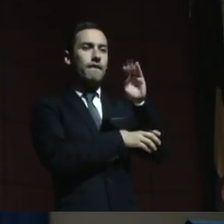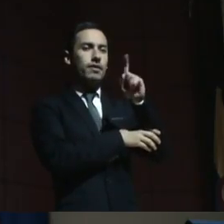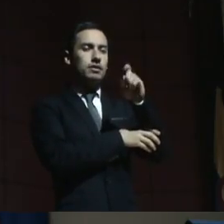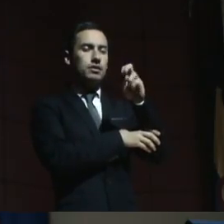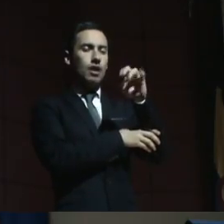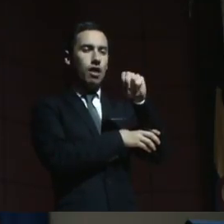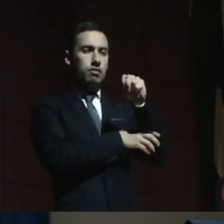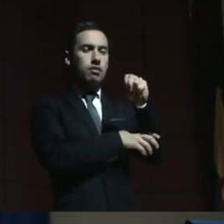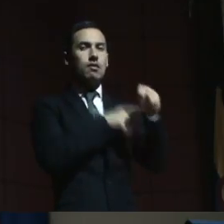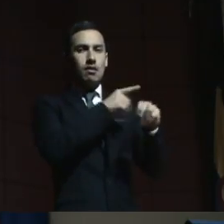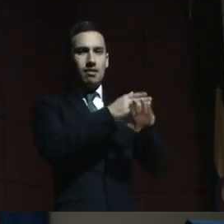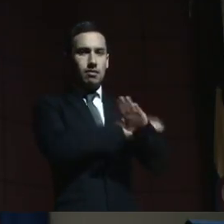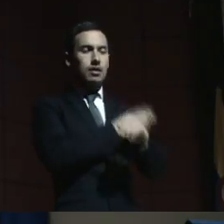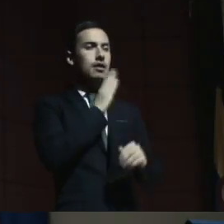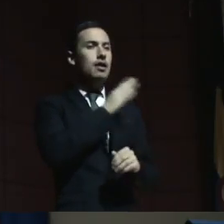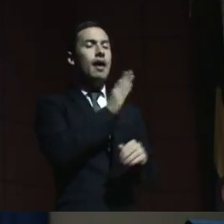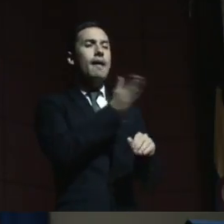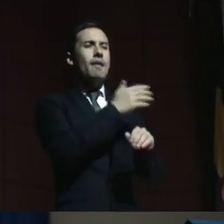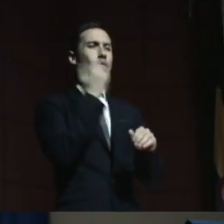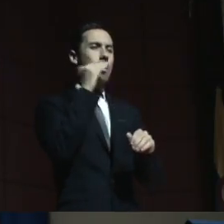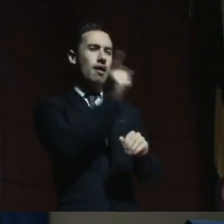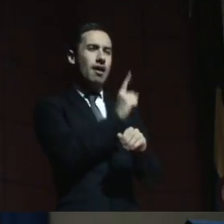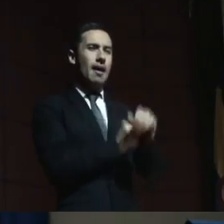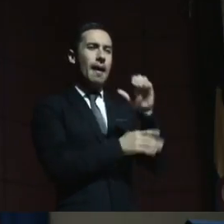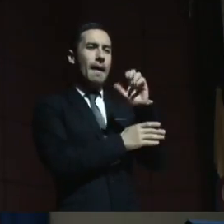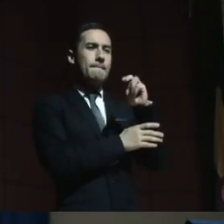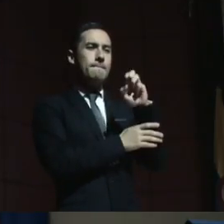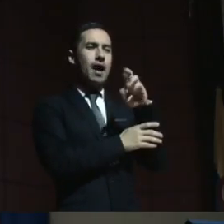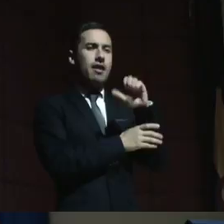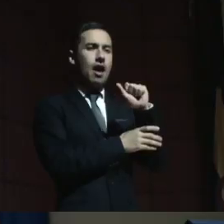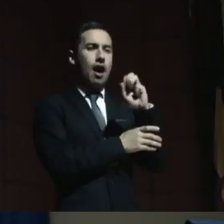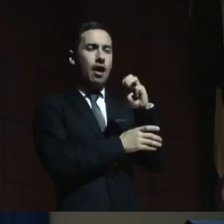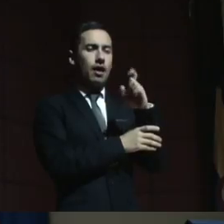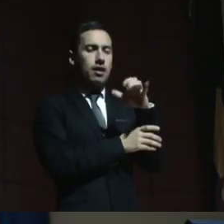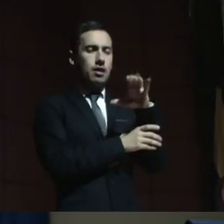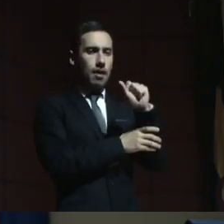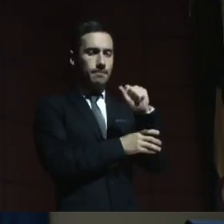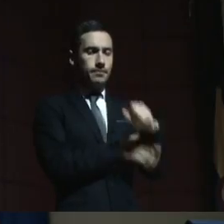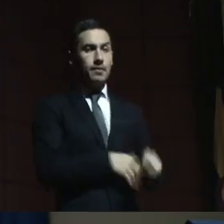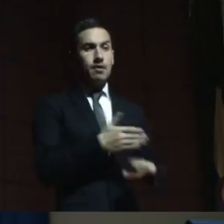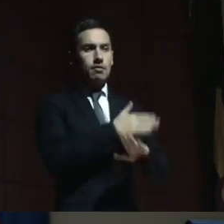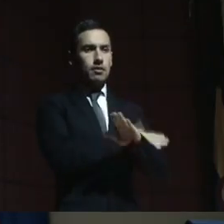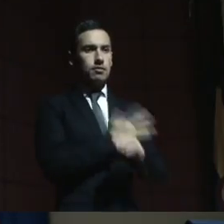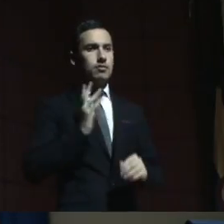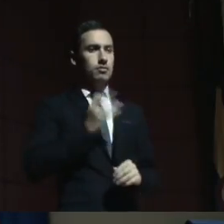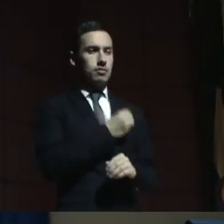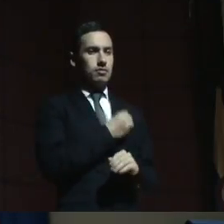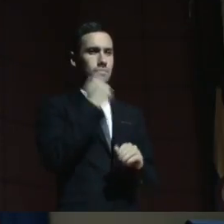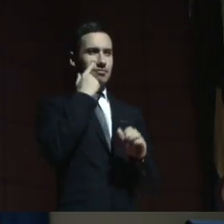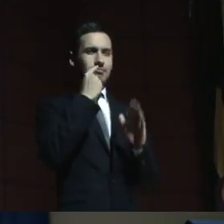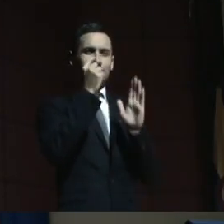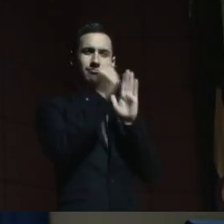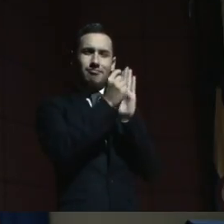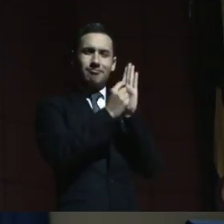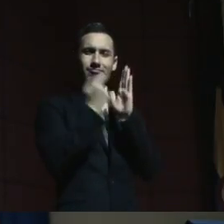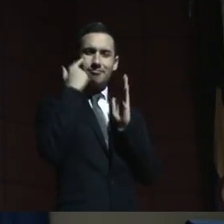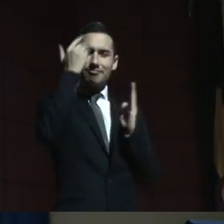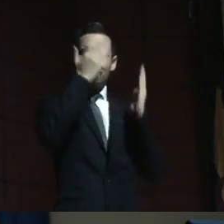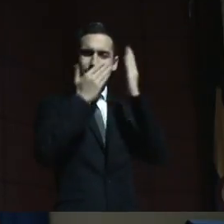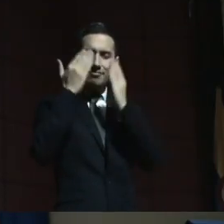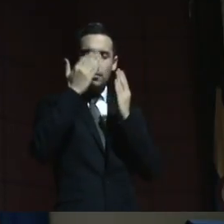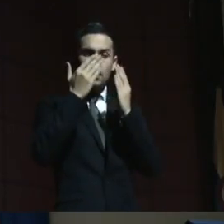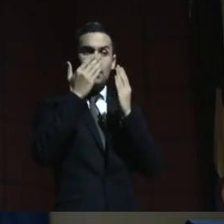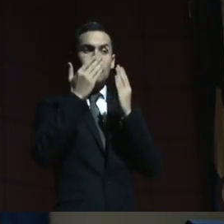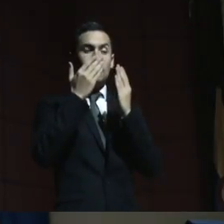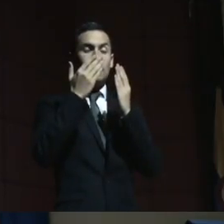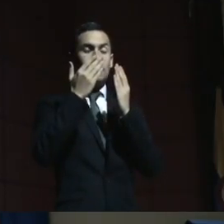a María Angélica, hicimos como este paralelo también. O a las familias, y